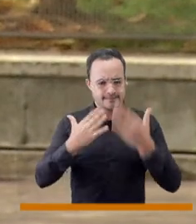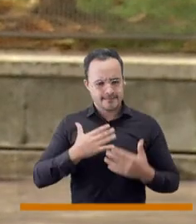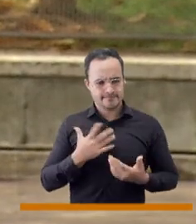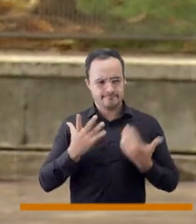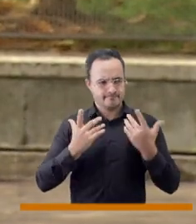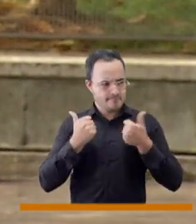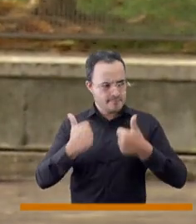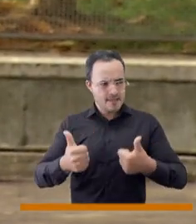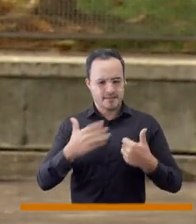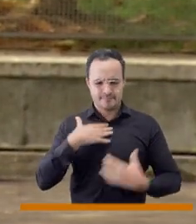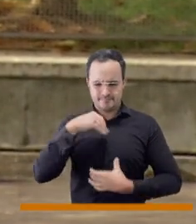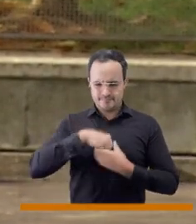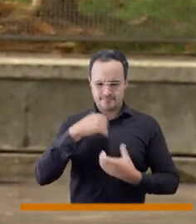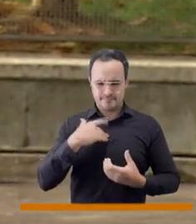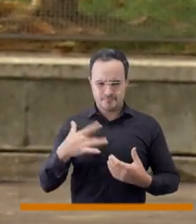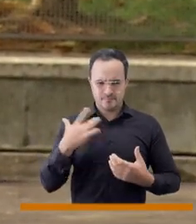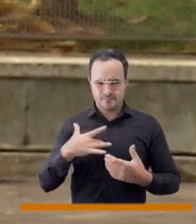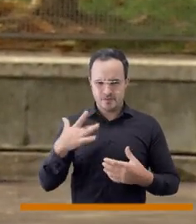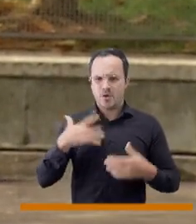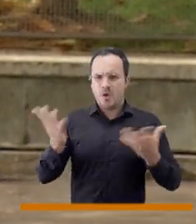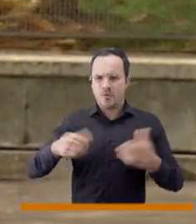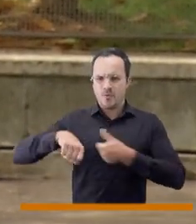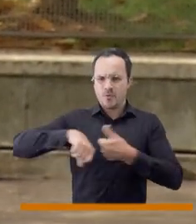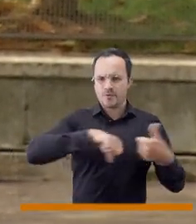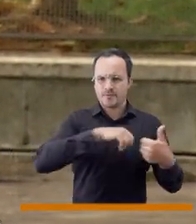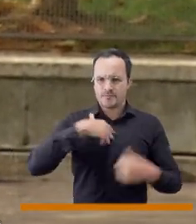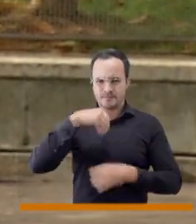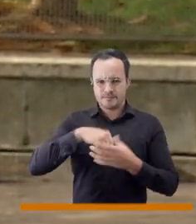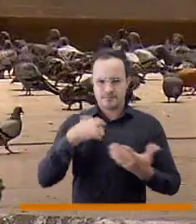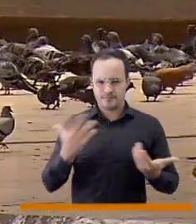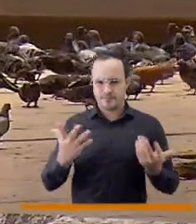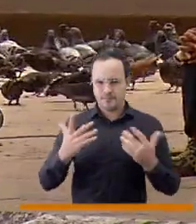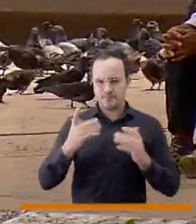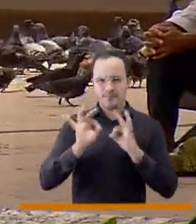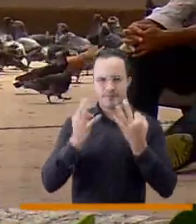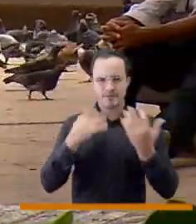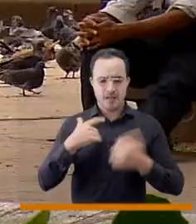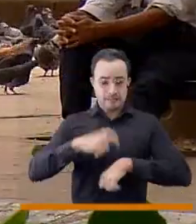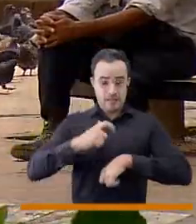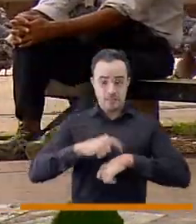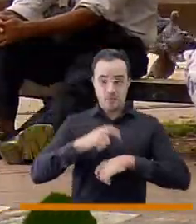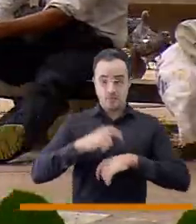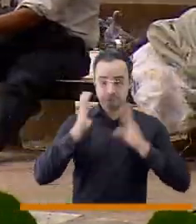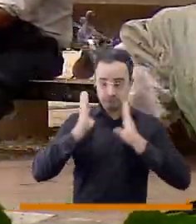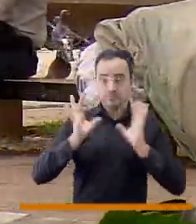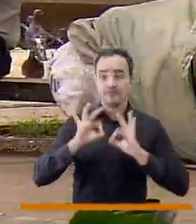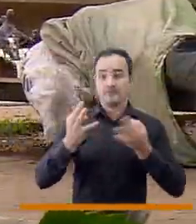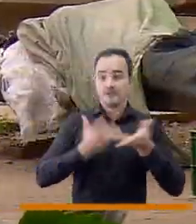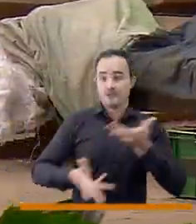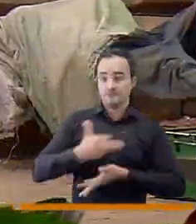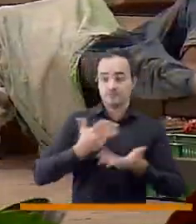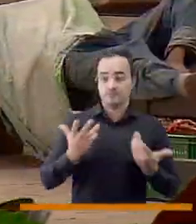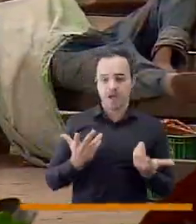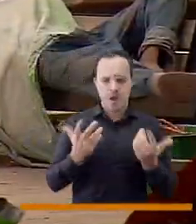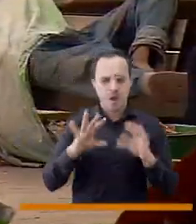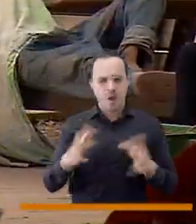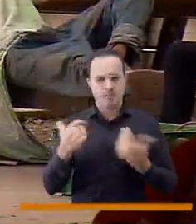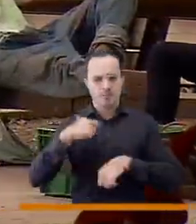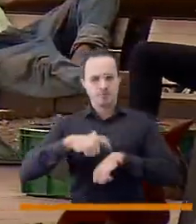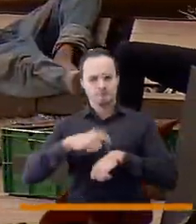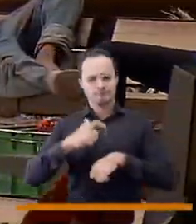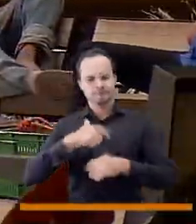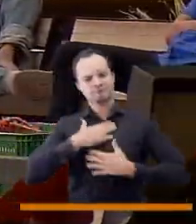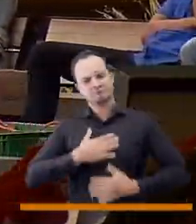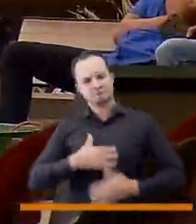familias y a todas las personas que hagamos esa autocrítica en lo individual y en lo familiar de sentarnos y revisar cómo nos estamos comportando en familia, qué